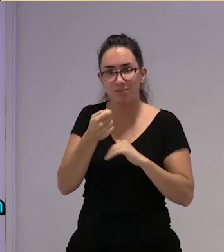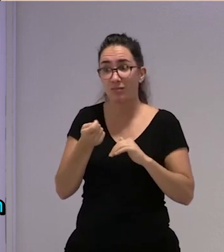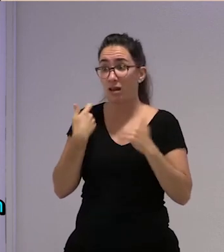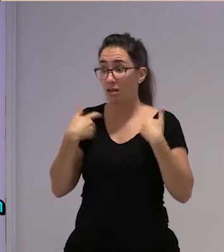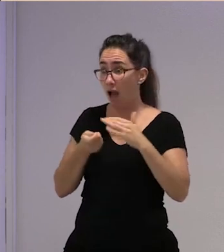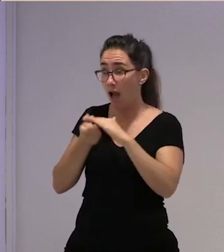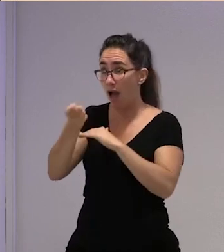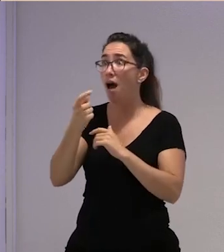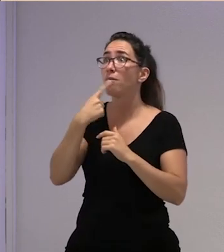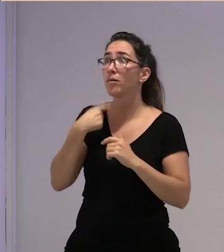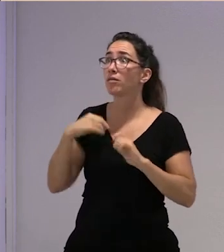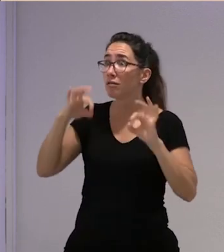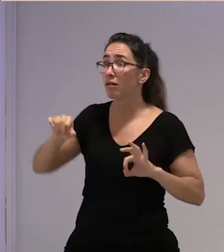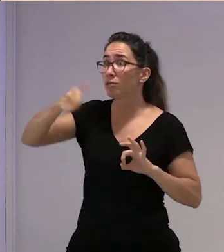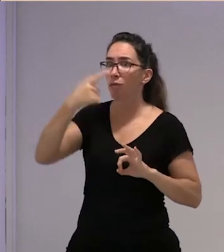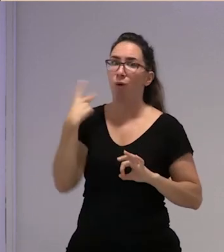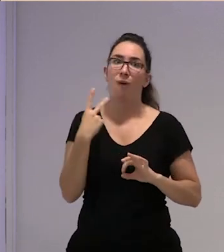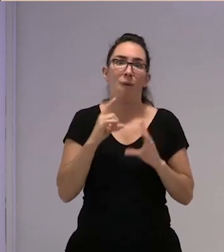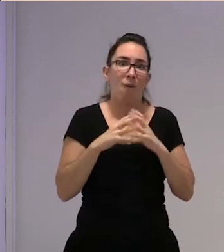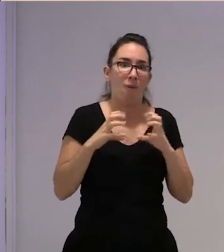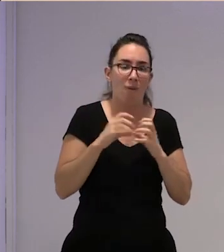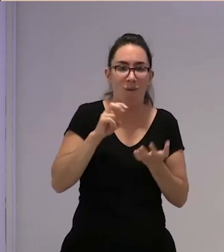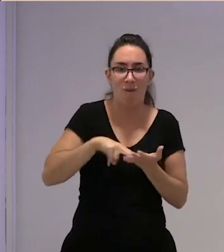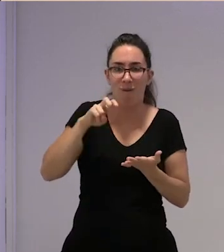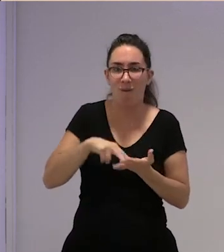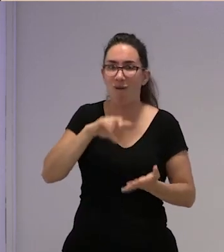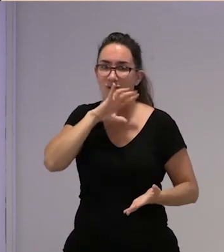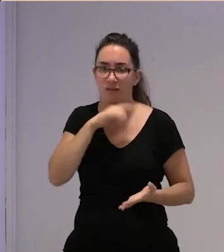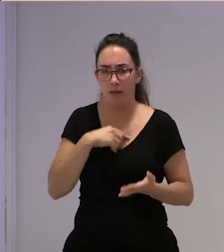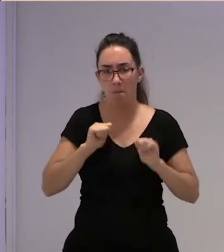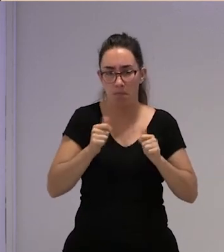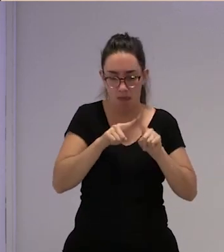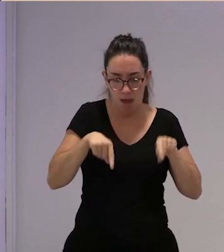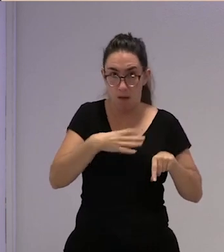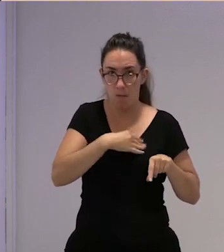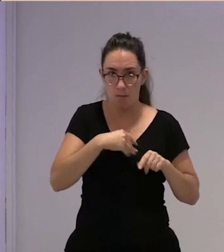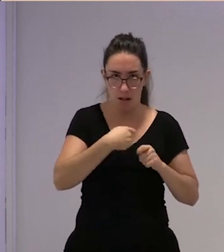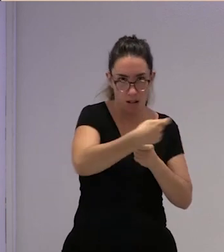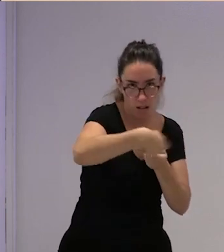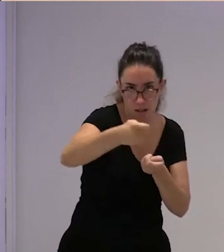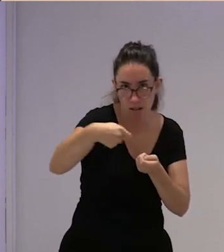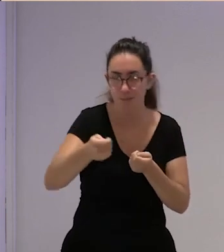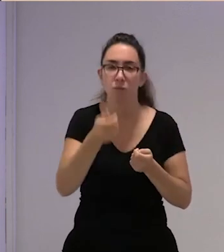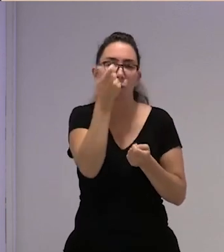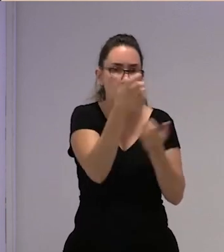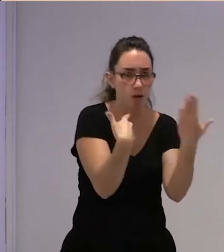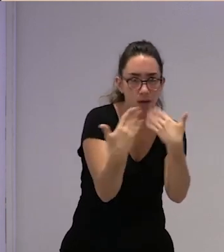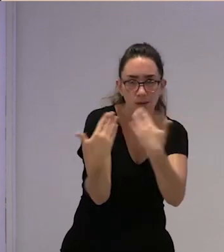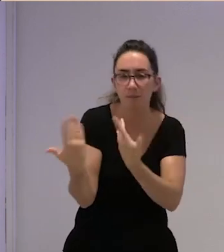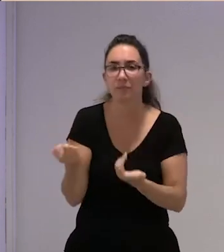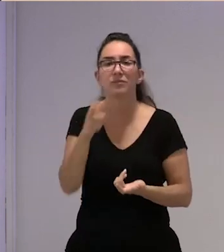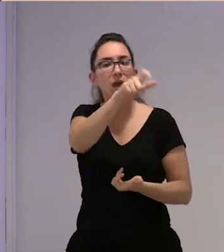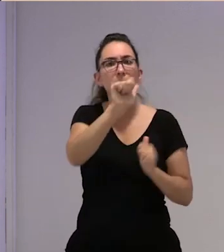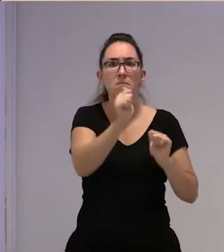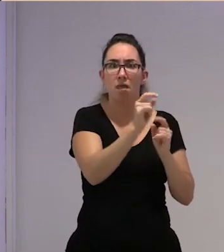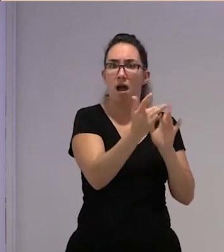sí teníamos la asociación y eso pues empezamos a repartir octavillas por los pueblos hablar con la gente ya la gente empezaron a